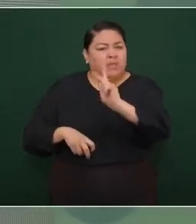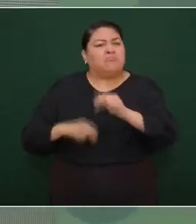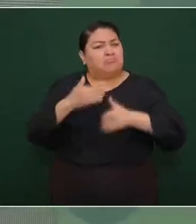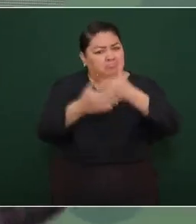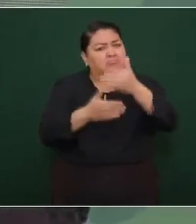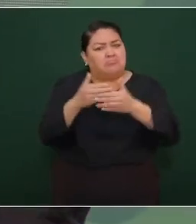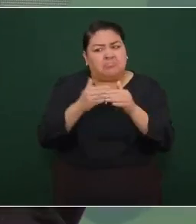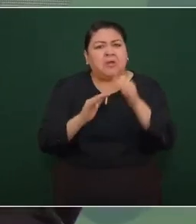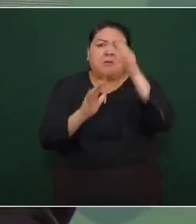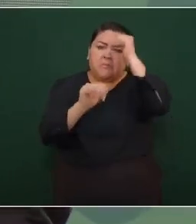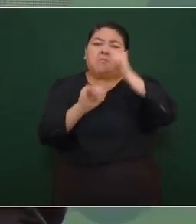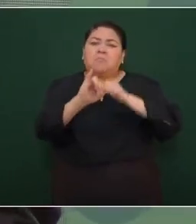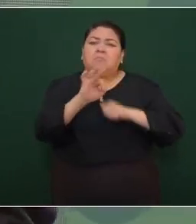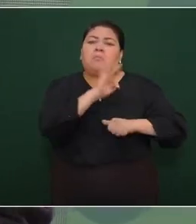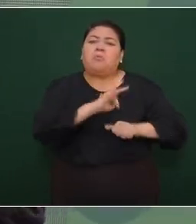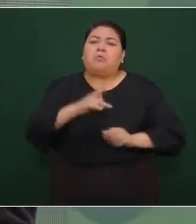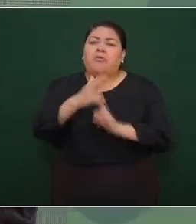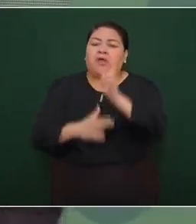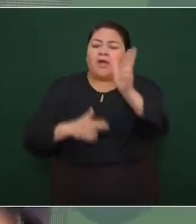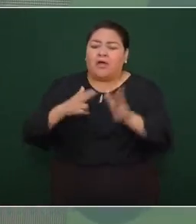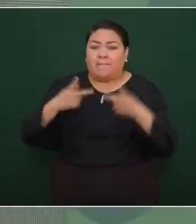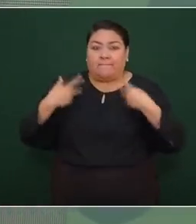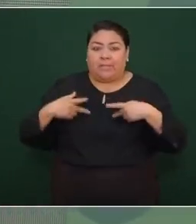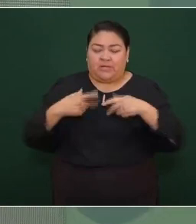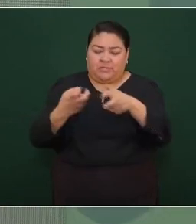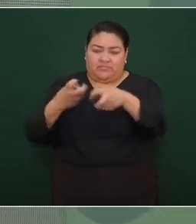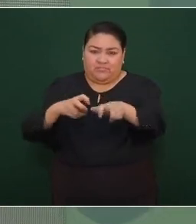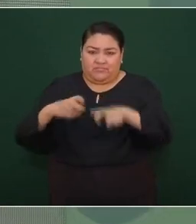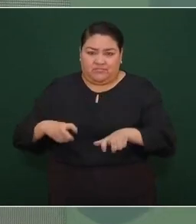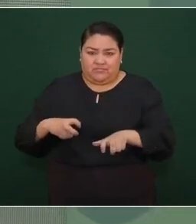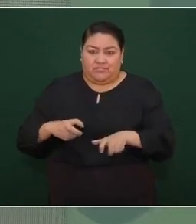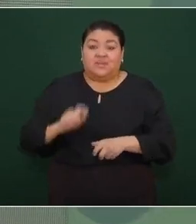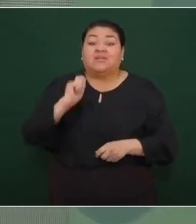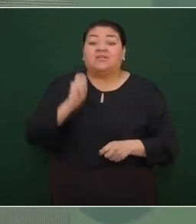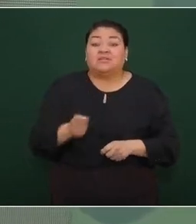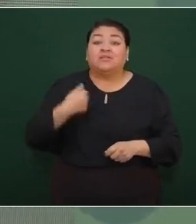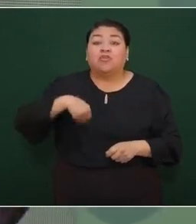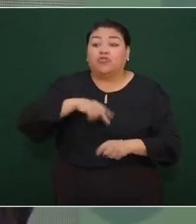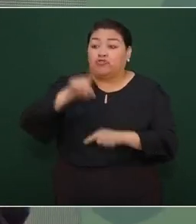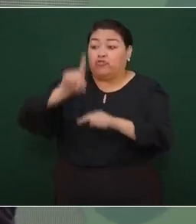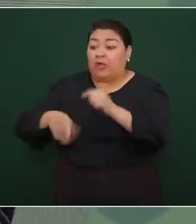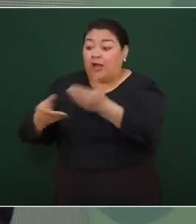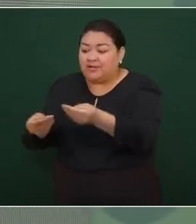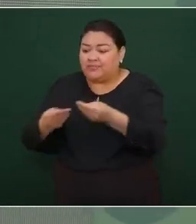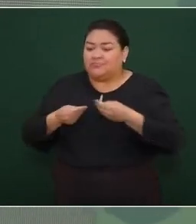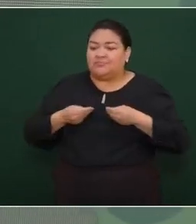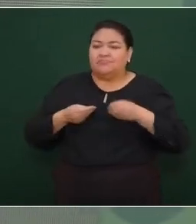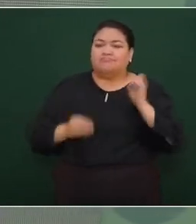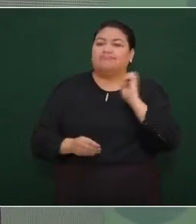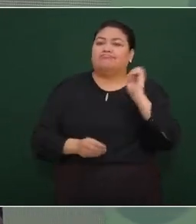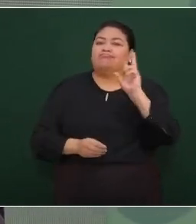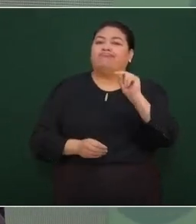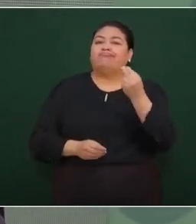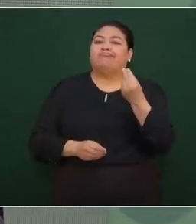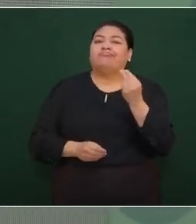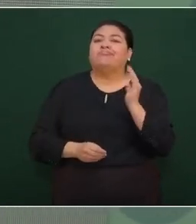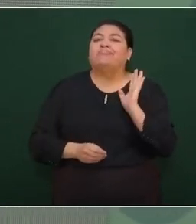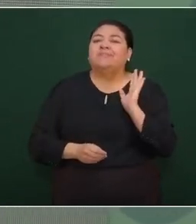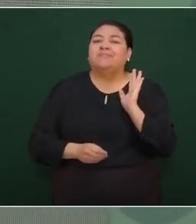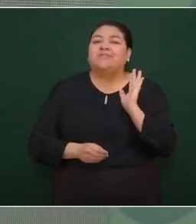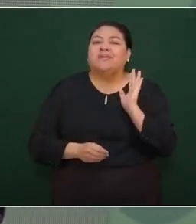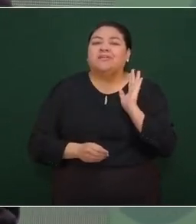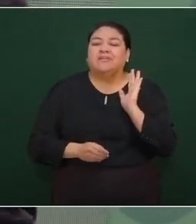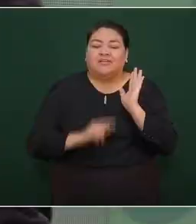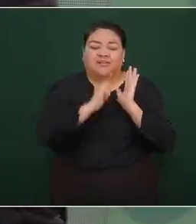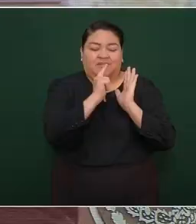pasajeros entonces sin necesidad de expropiar nada para